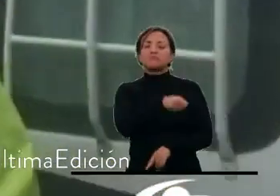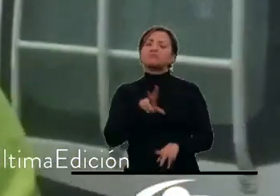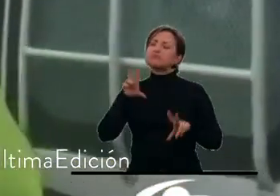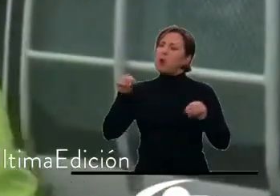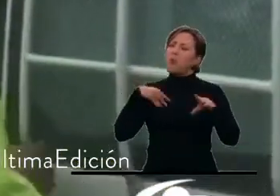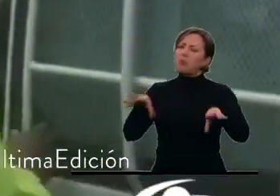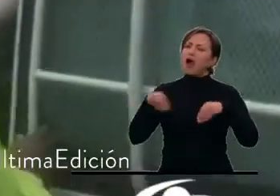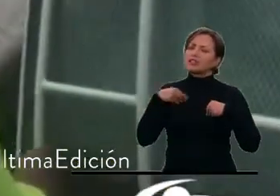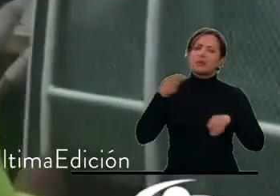por homicidio y tortura. imputó la fiscalía.